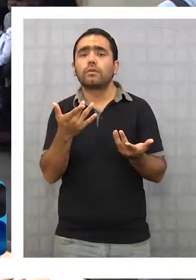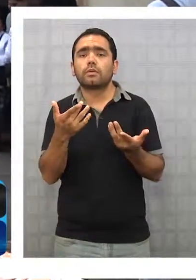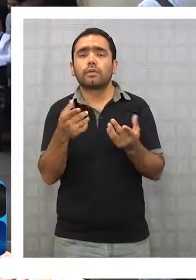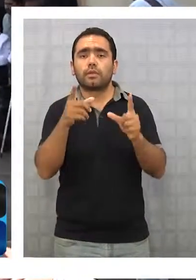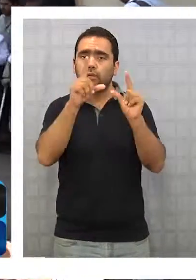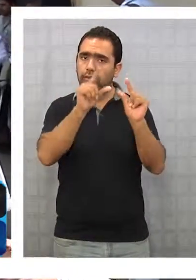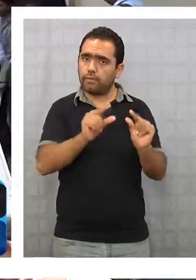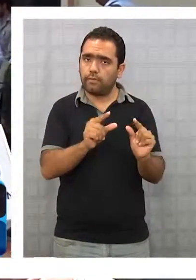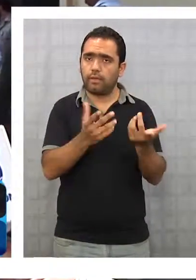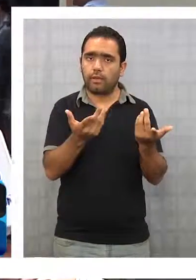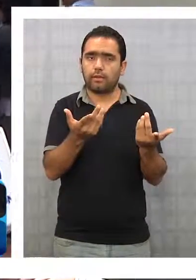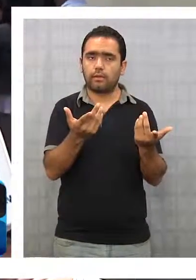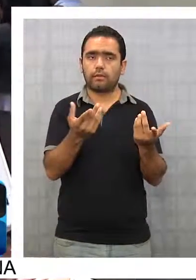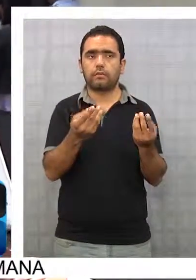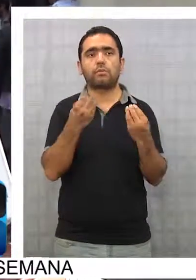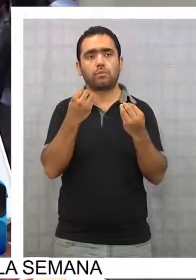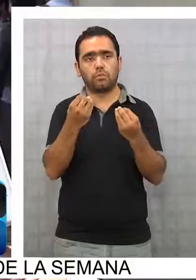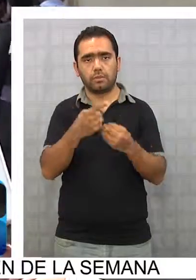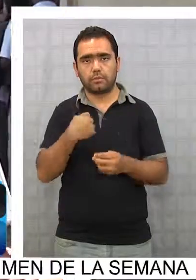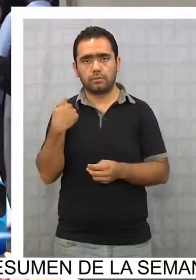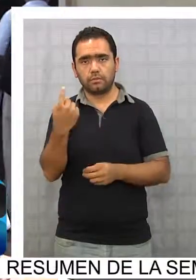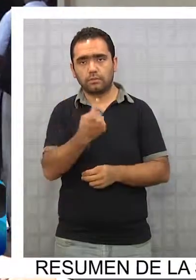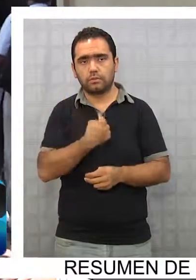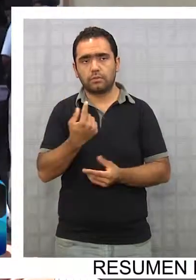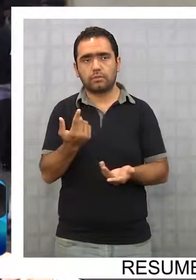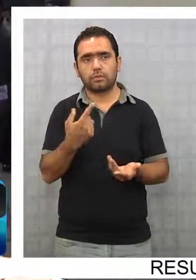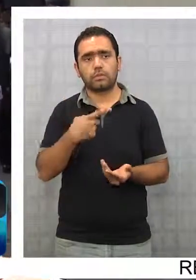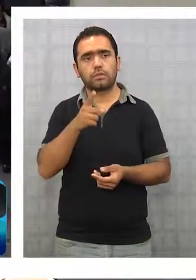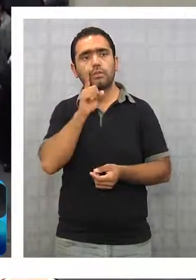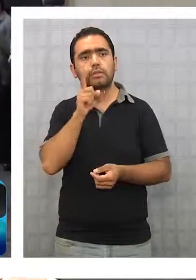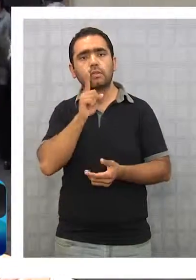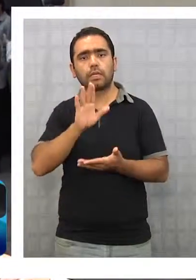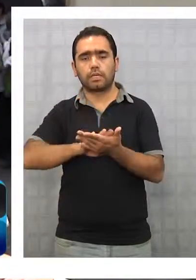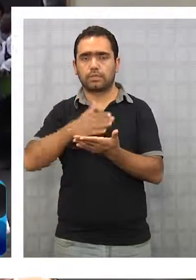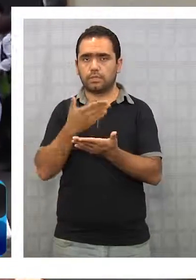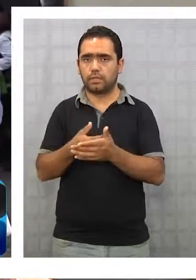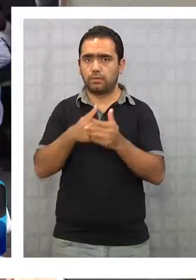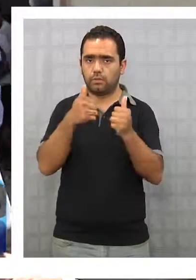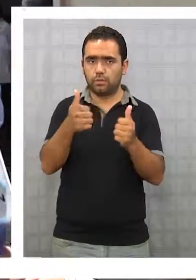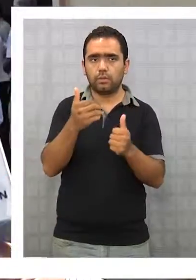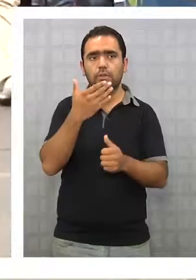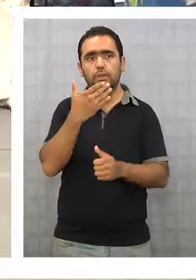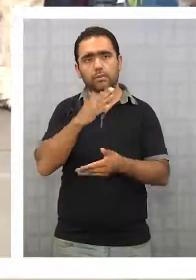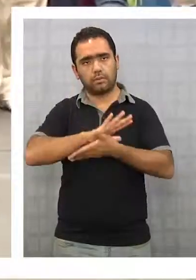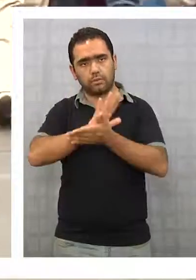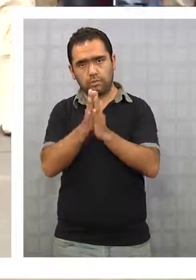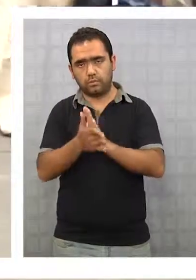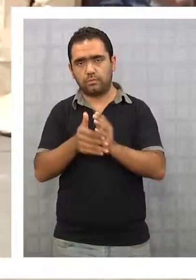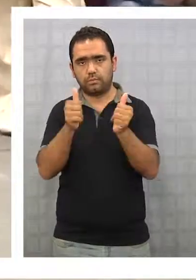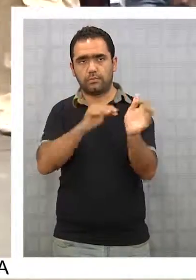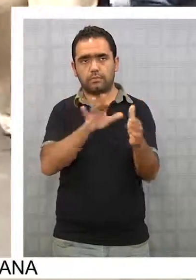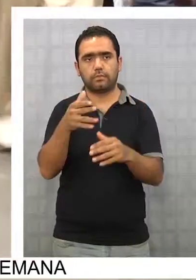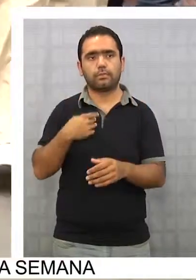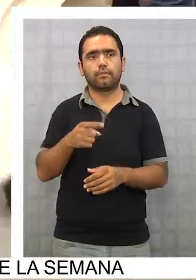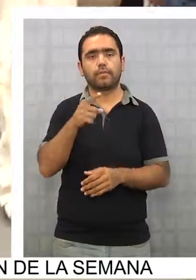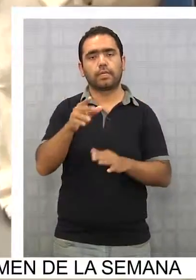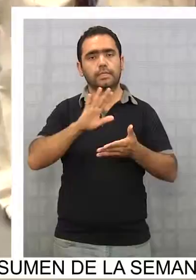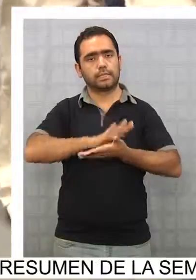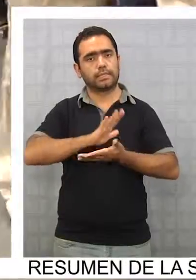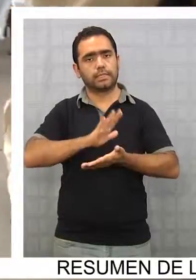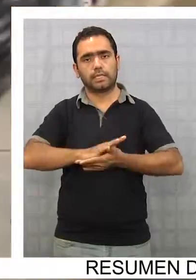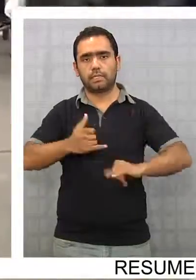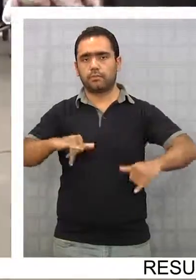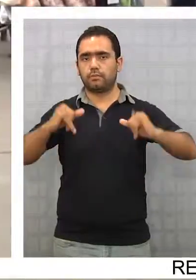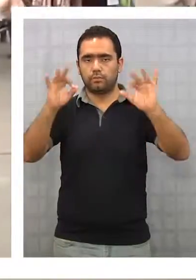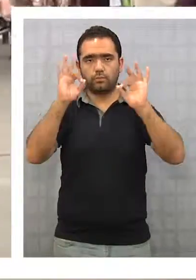rebaja, es mejor para nosotros tener mejor salud, mejor atención, todo. La celebración oficial del Día